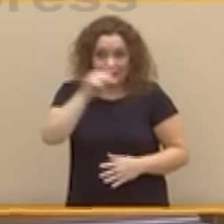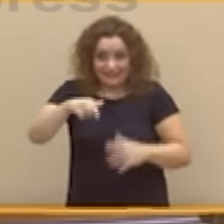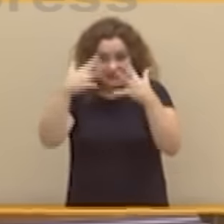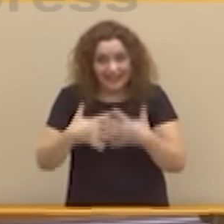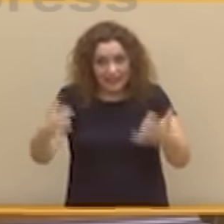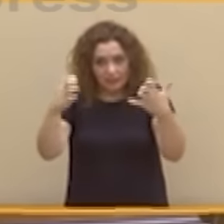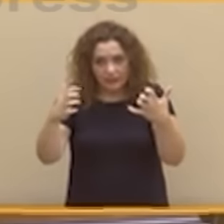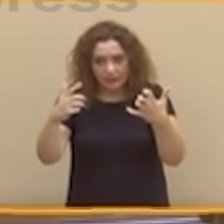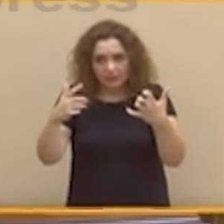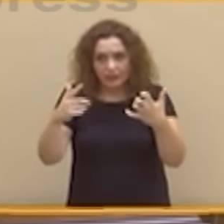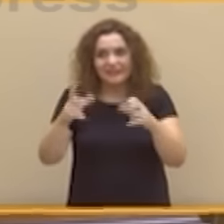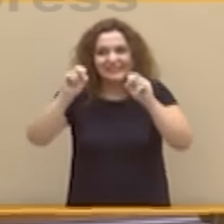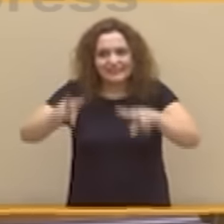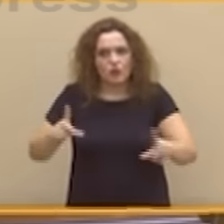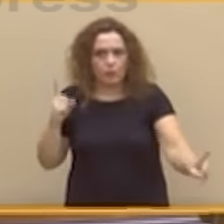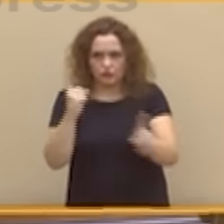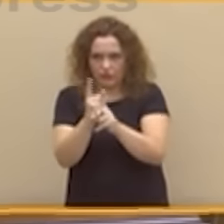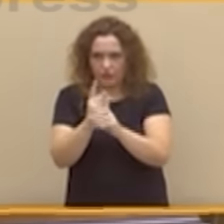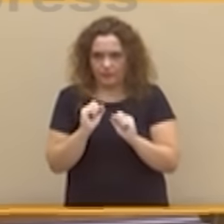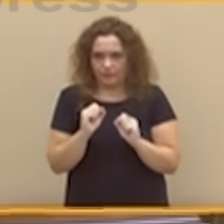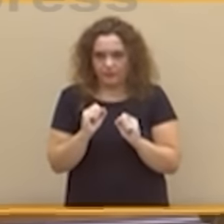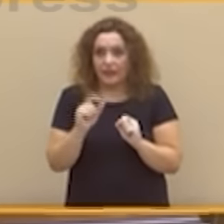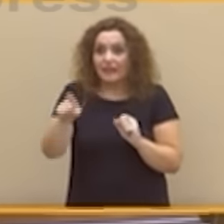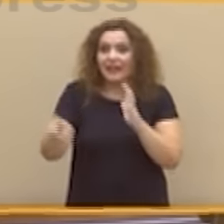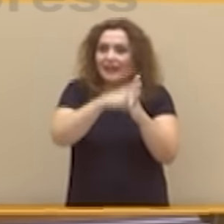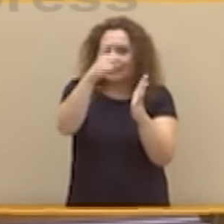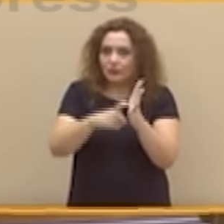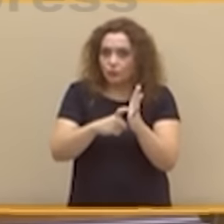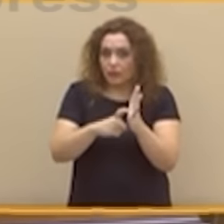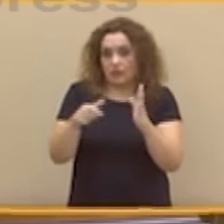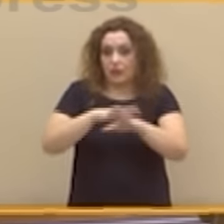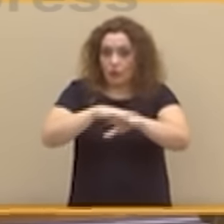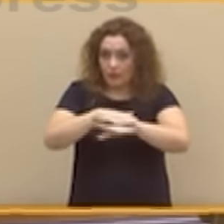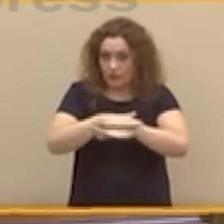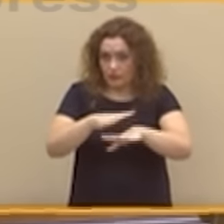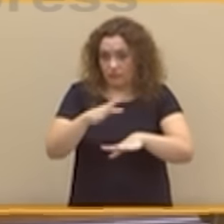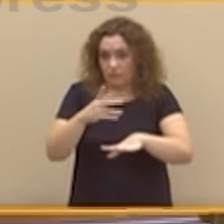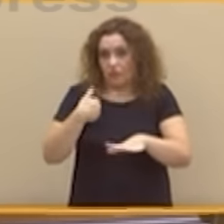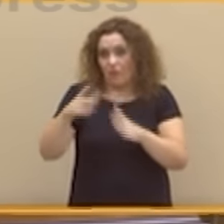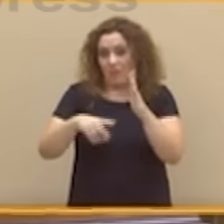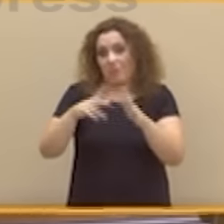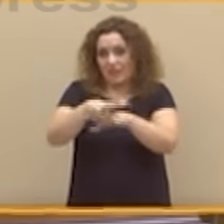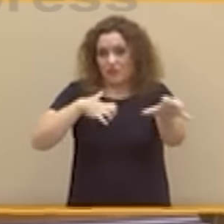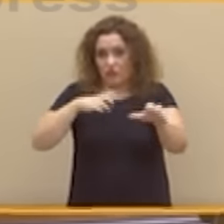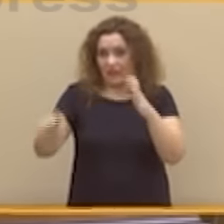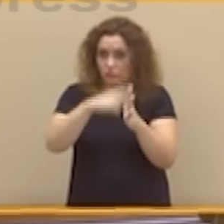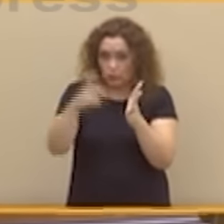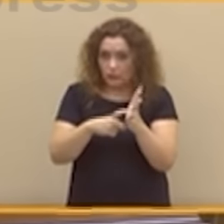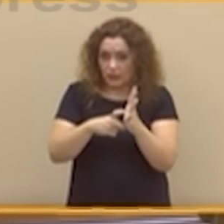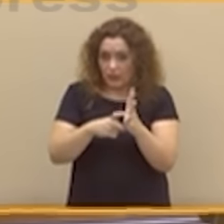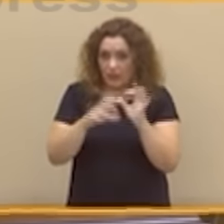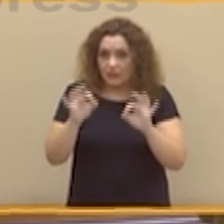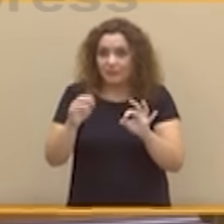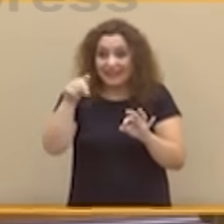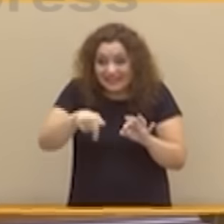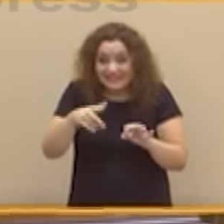Si la legislatura en la que gobernó usted con mayoría absoluta fue la legislatura del absolutismo, esta, en el caso de que cediéramos a sus presiones,